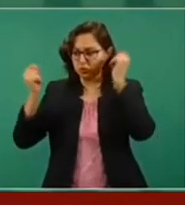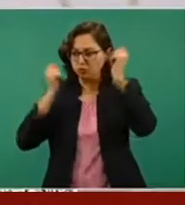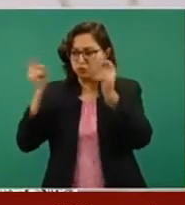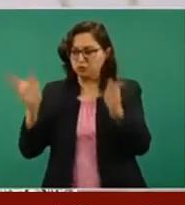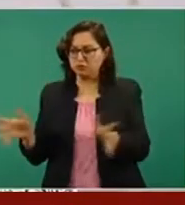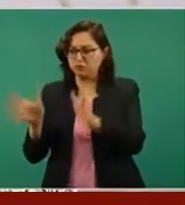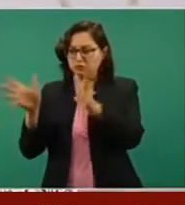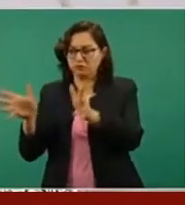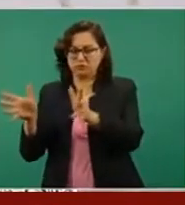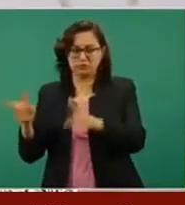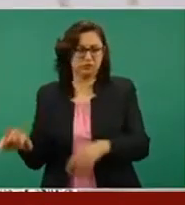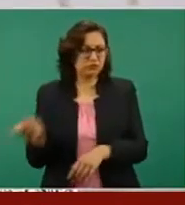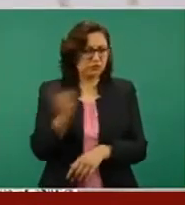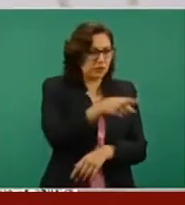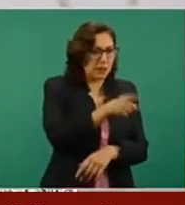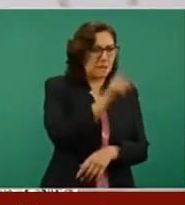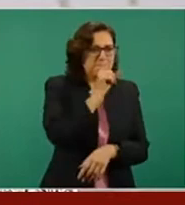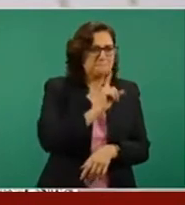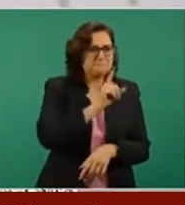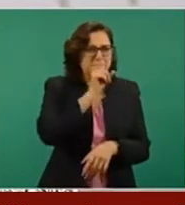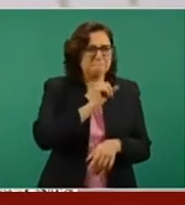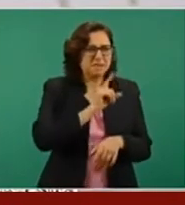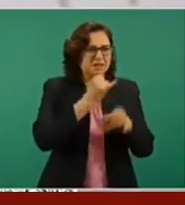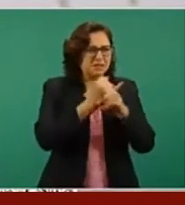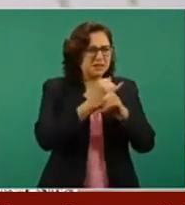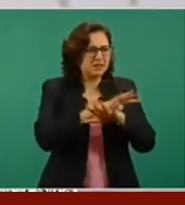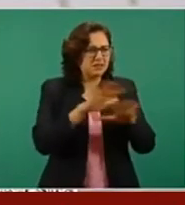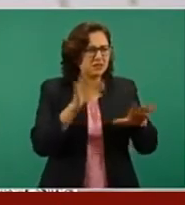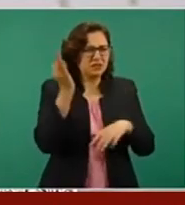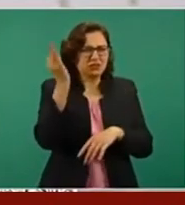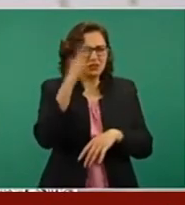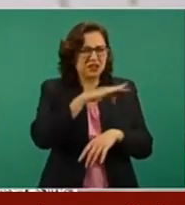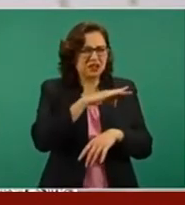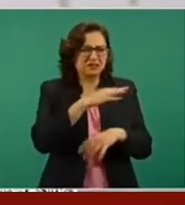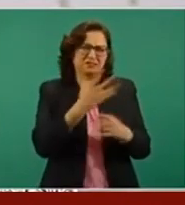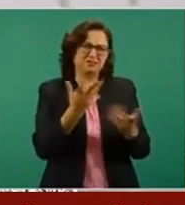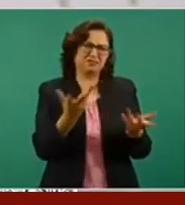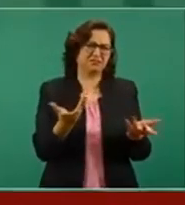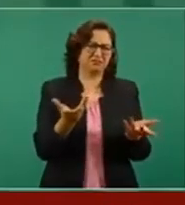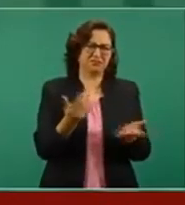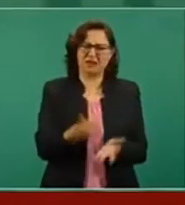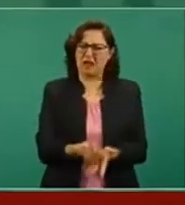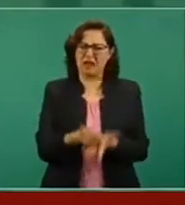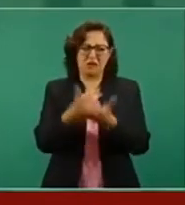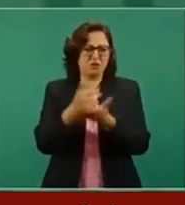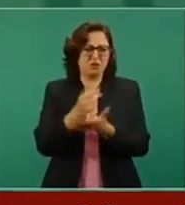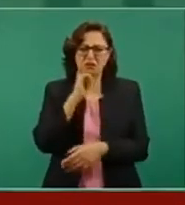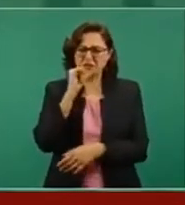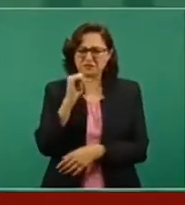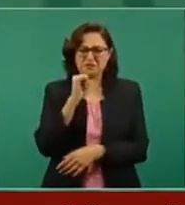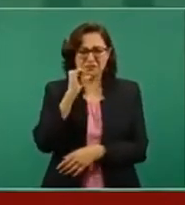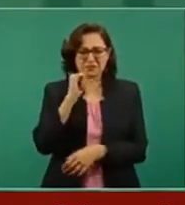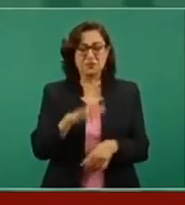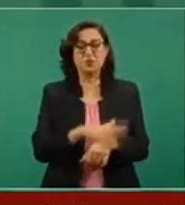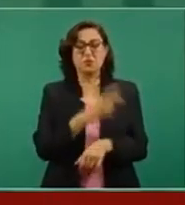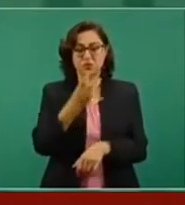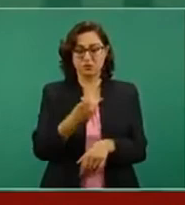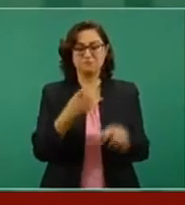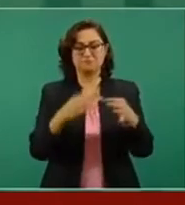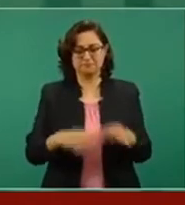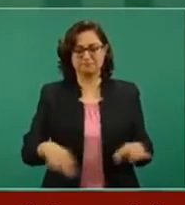desinformación no ayuda en las noticias falsas y por eso es importante aclarar.